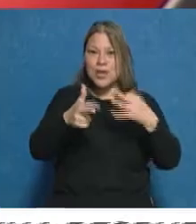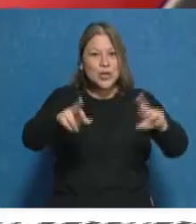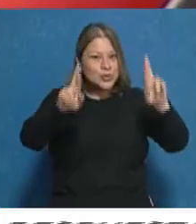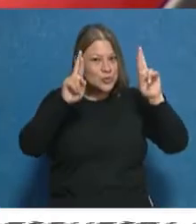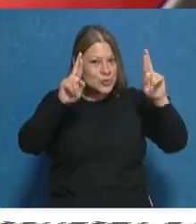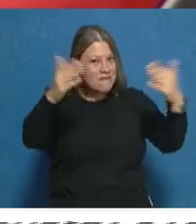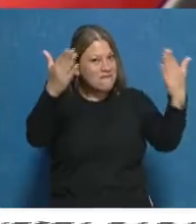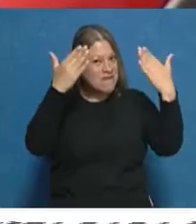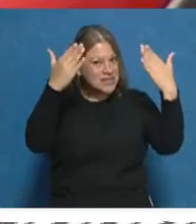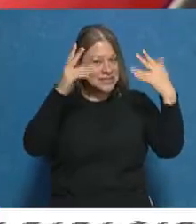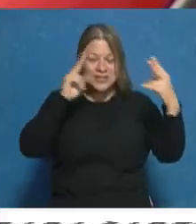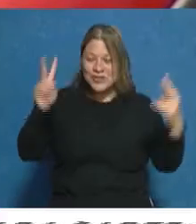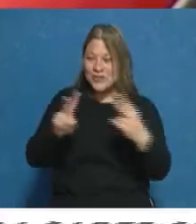felicitaciones. Nos vemos. ¿Qué es lo más difícil?